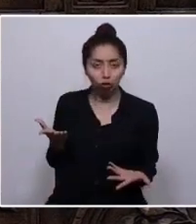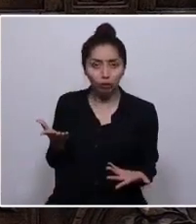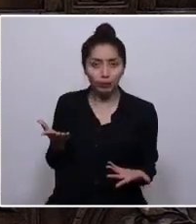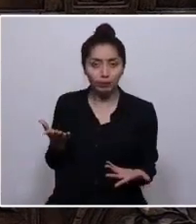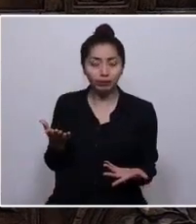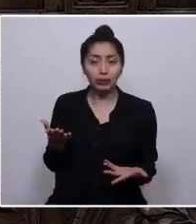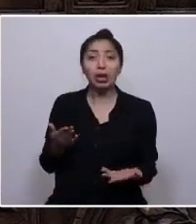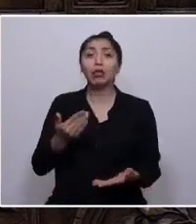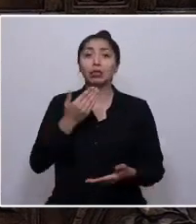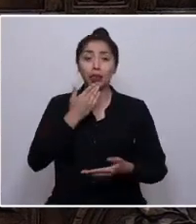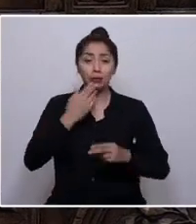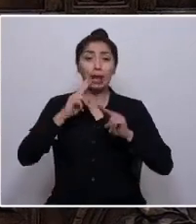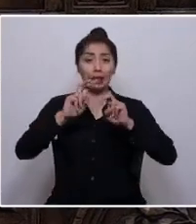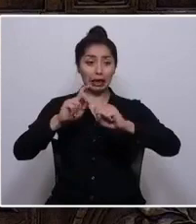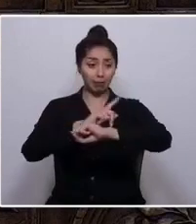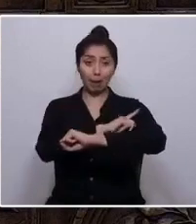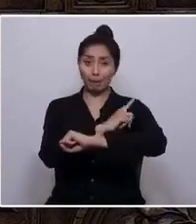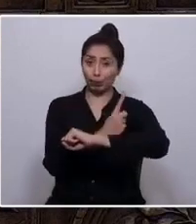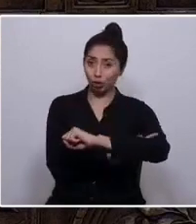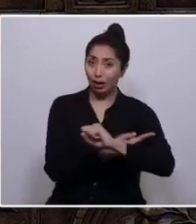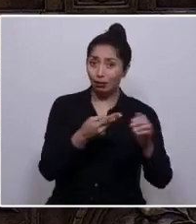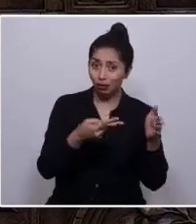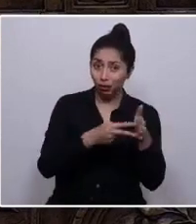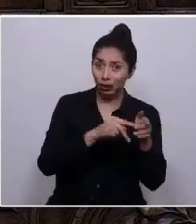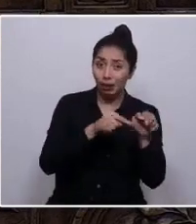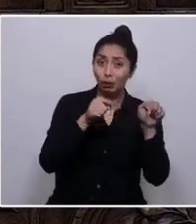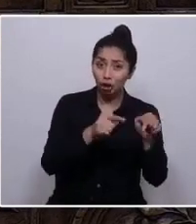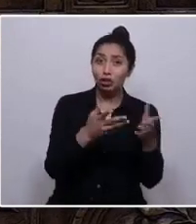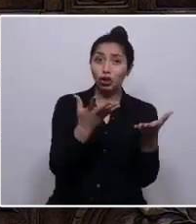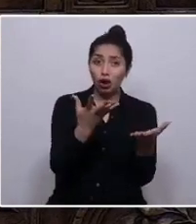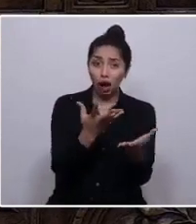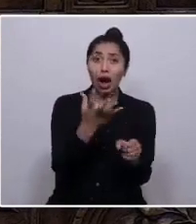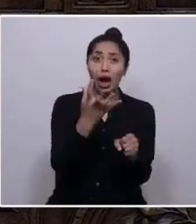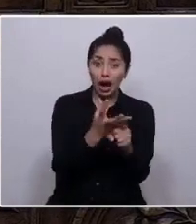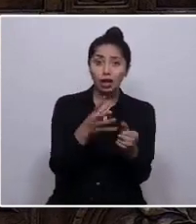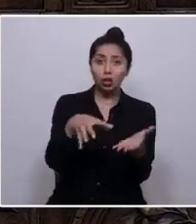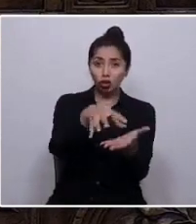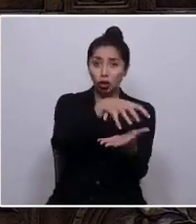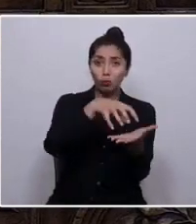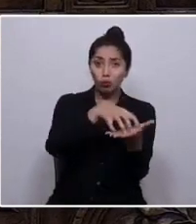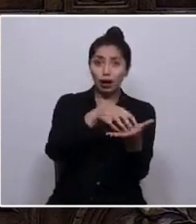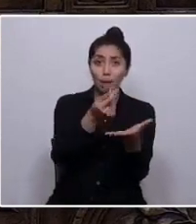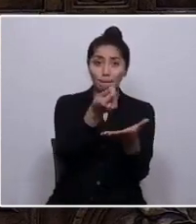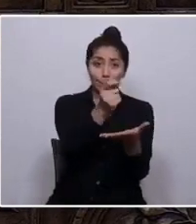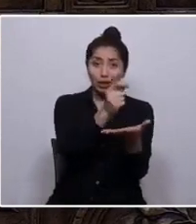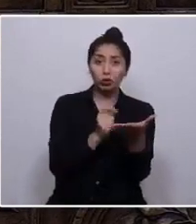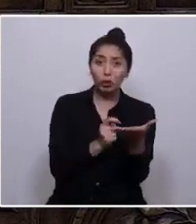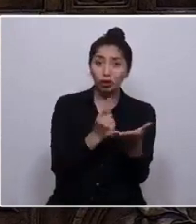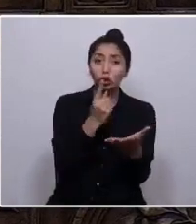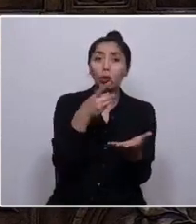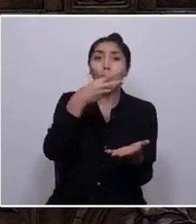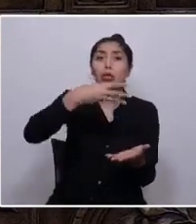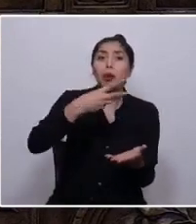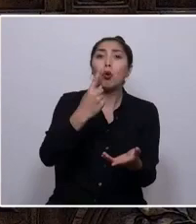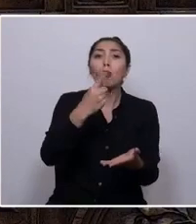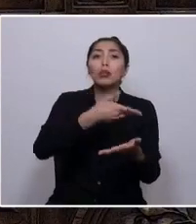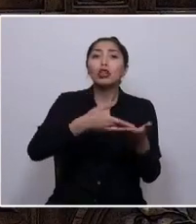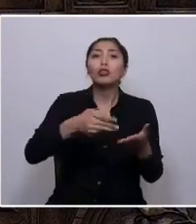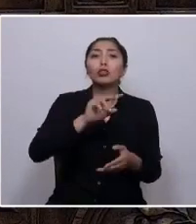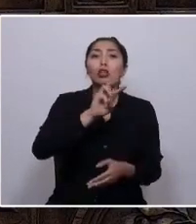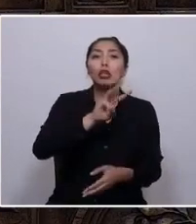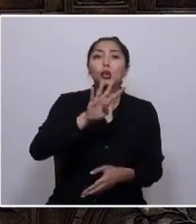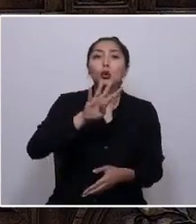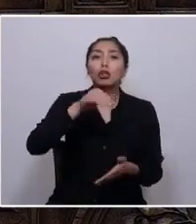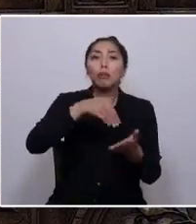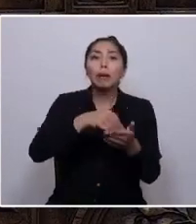es un asunto de poder que haya comunas donde el presupuesto por persona al año para un municipio sea de un millón treinta y cuatro mil pesos, mientras